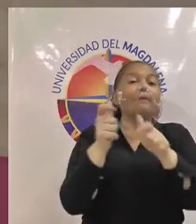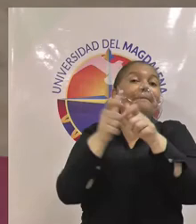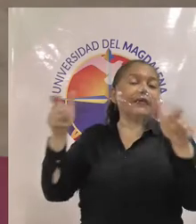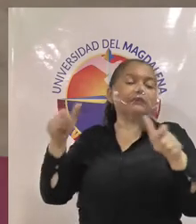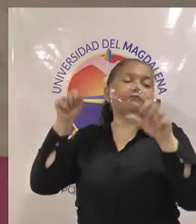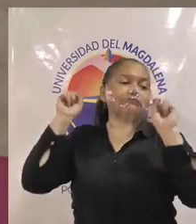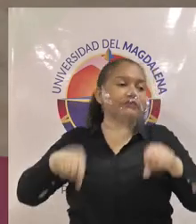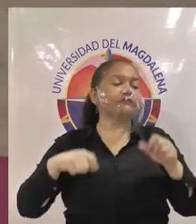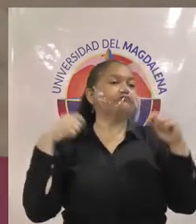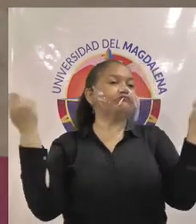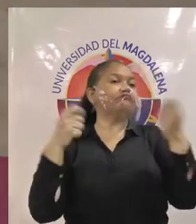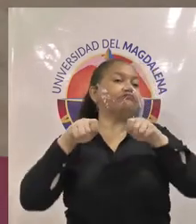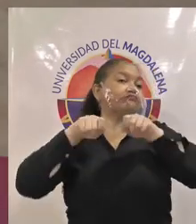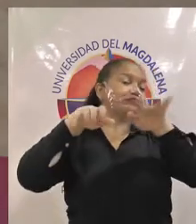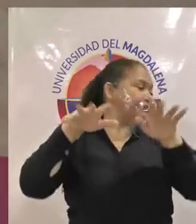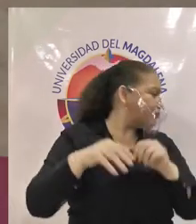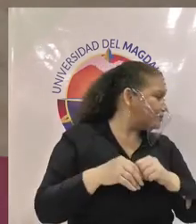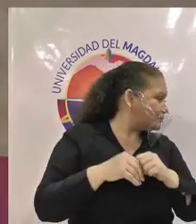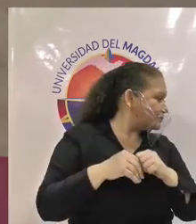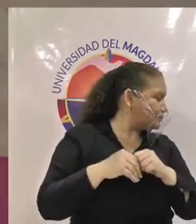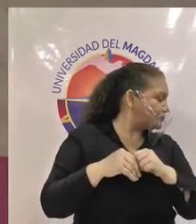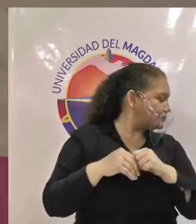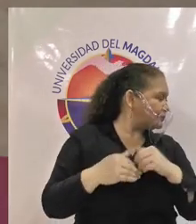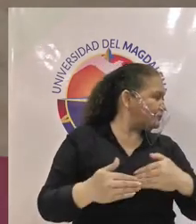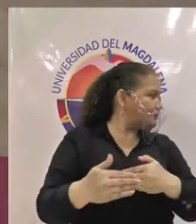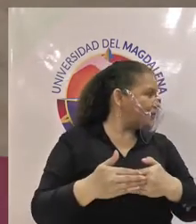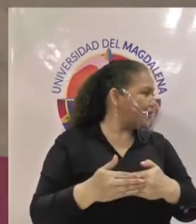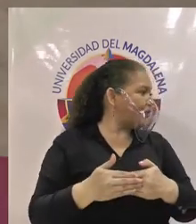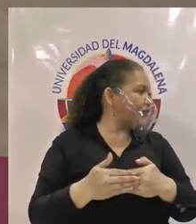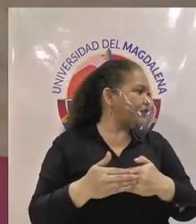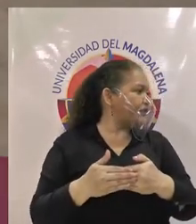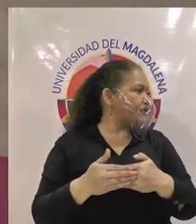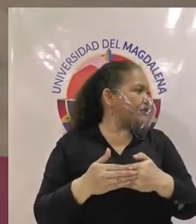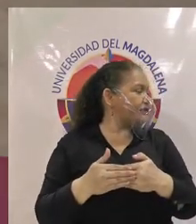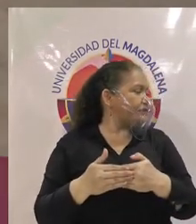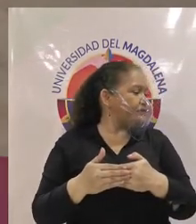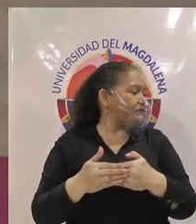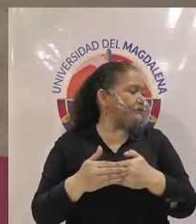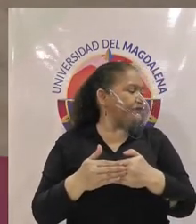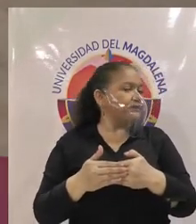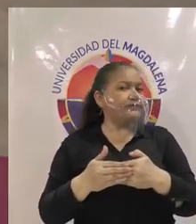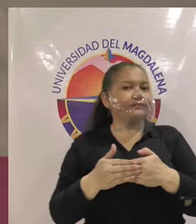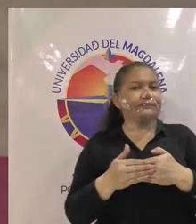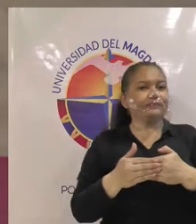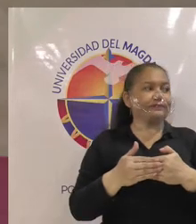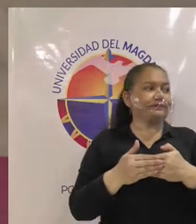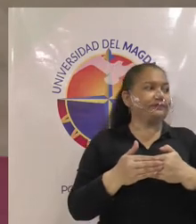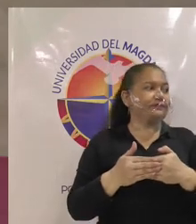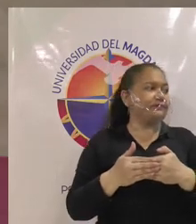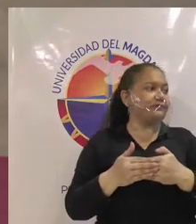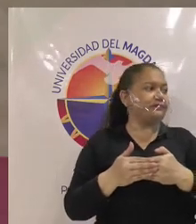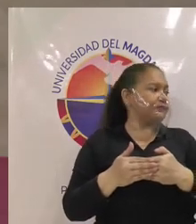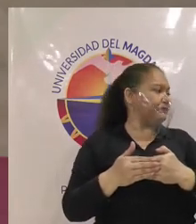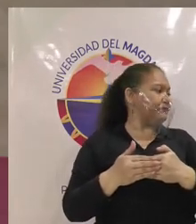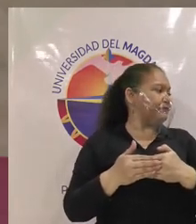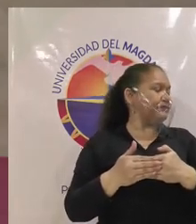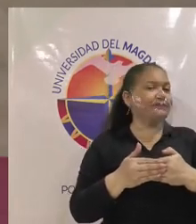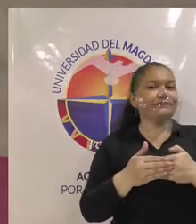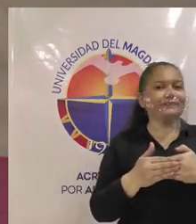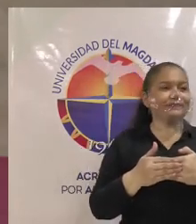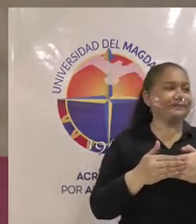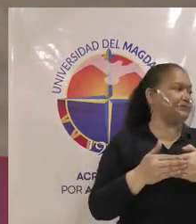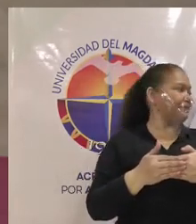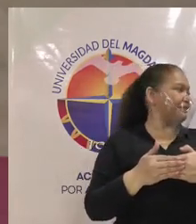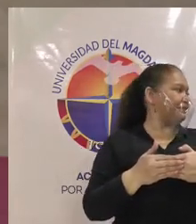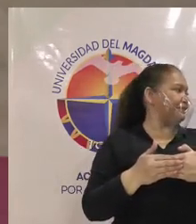de que no se puedan con los docentes aquí es a donde vamos de que contamos con un sistema de ayudantías en docencia que